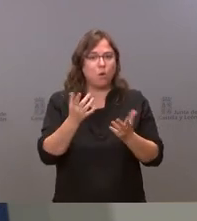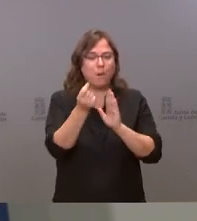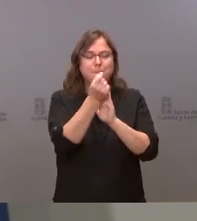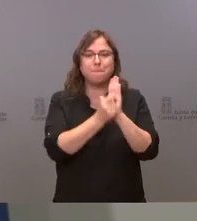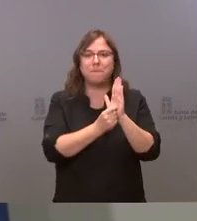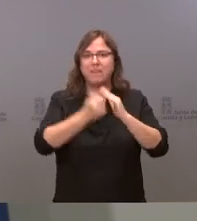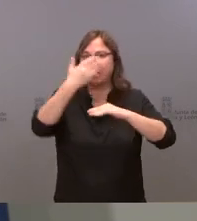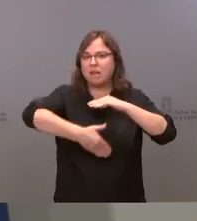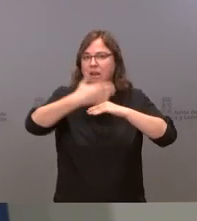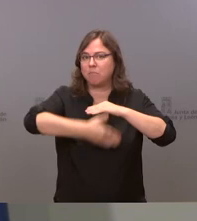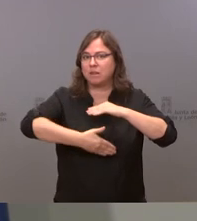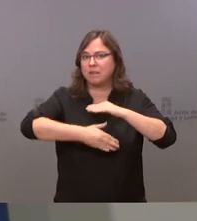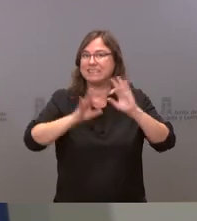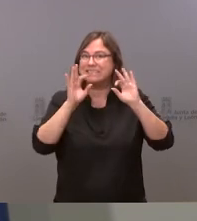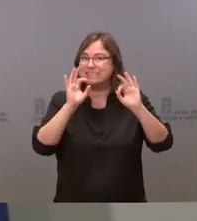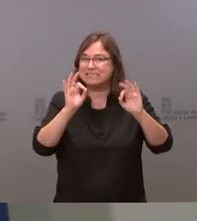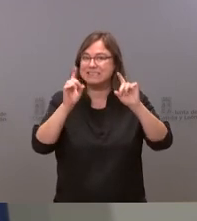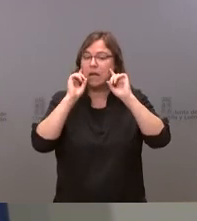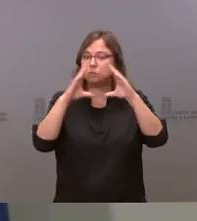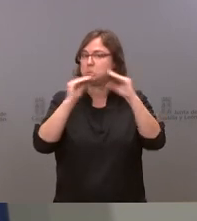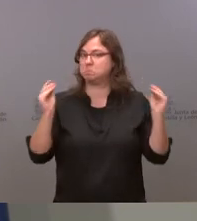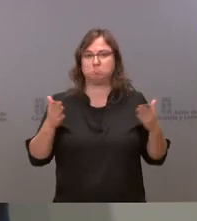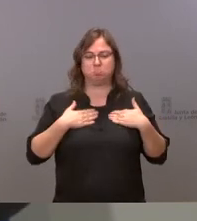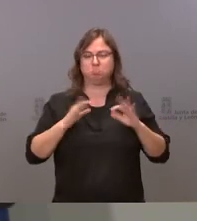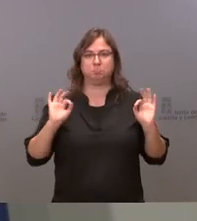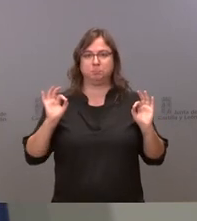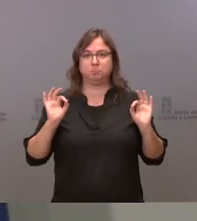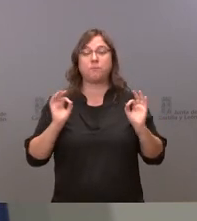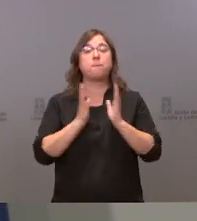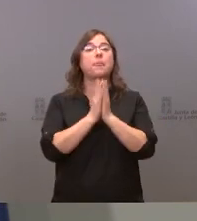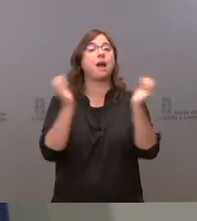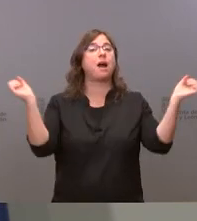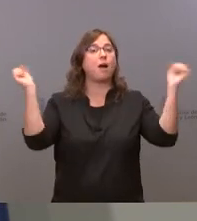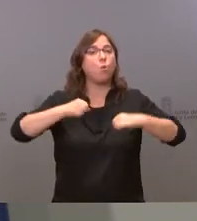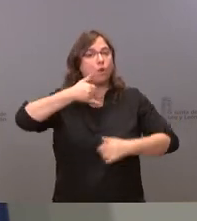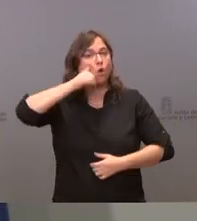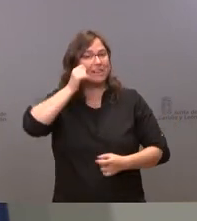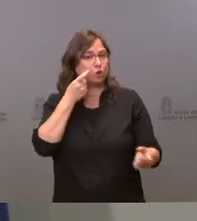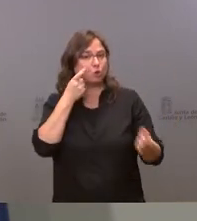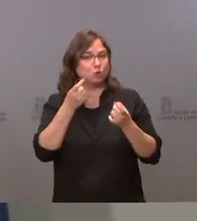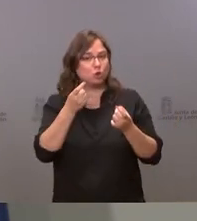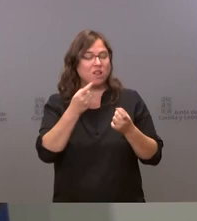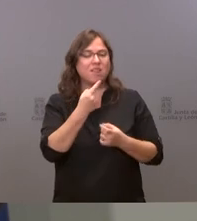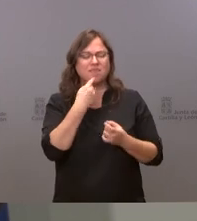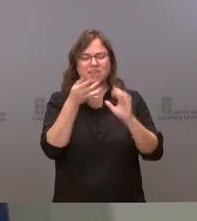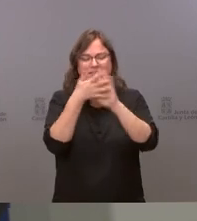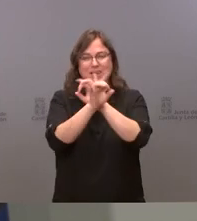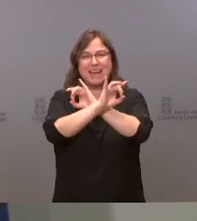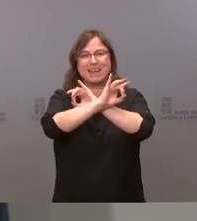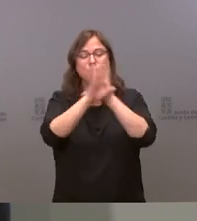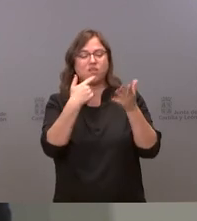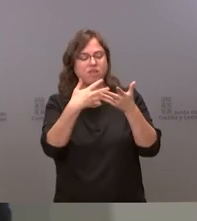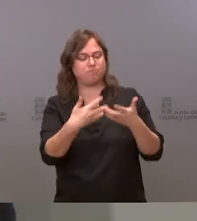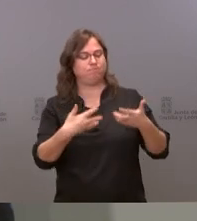restrictiva especial para las universidades el acuerdo de riesgo controlado dice claramente que serán las